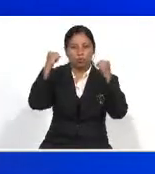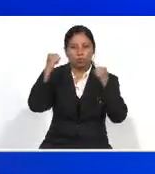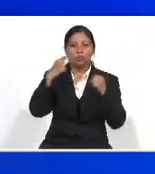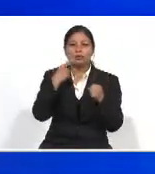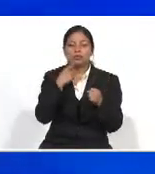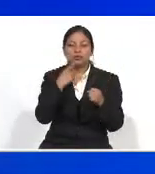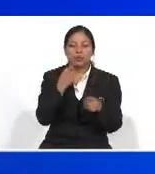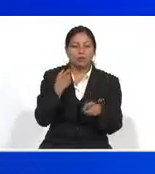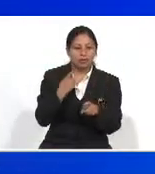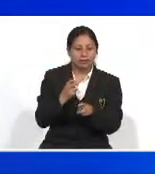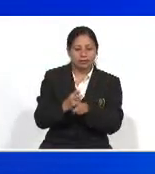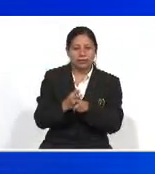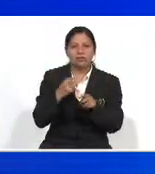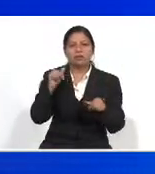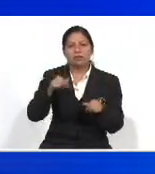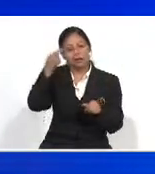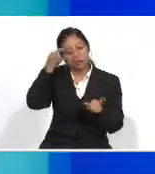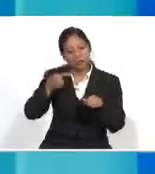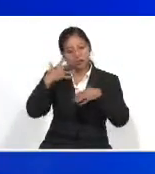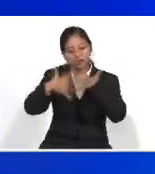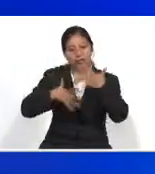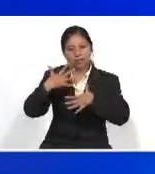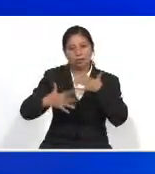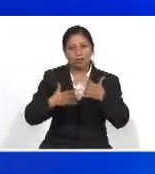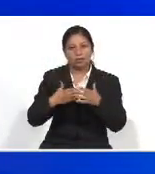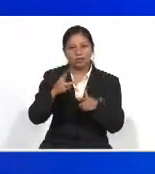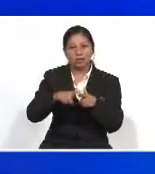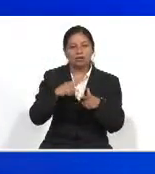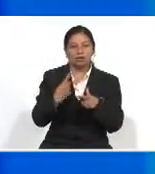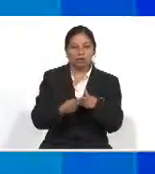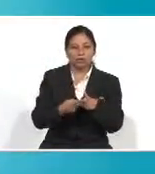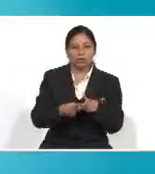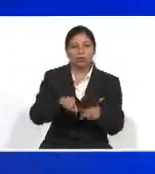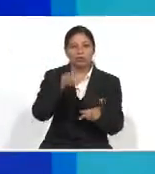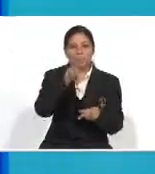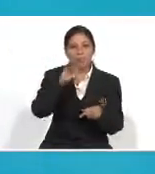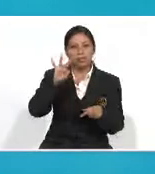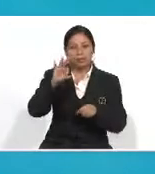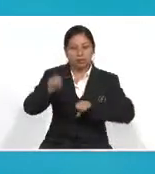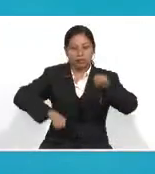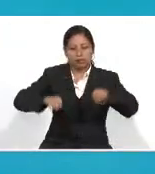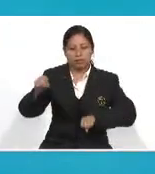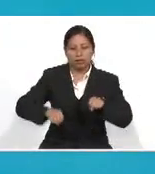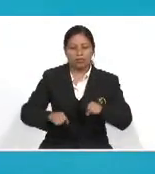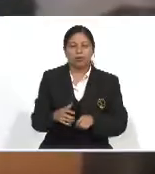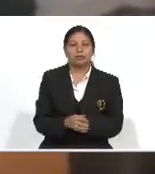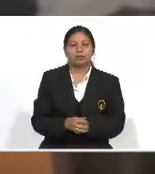sus desafíos En el marco Del Día Internacional De la Lengua de Señas El cual se conmemora Este 23 de septiembre